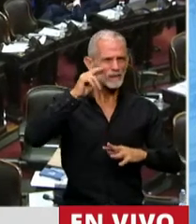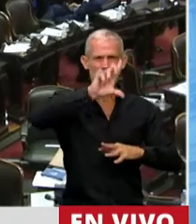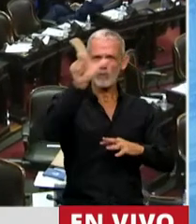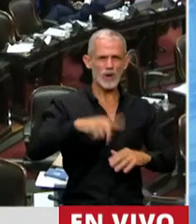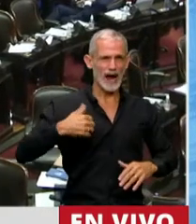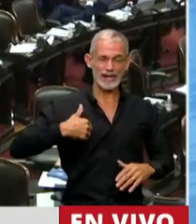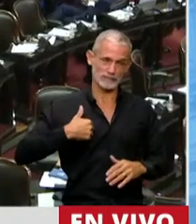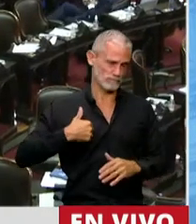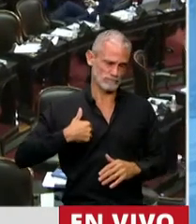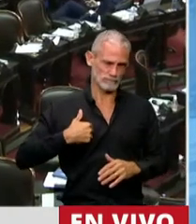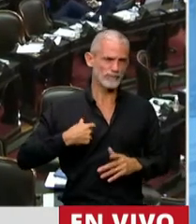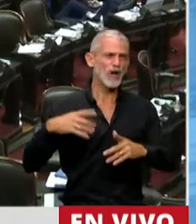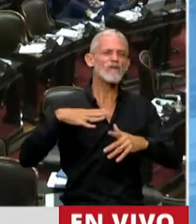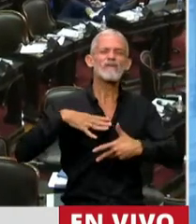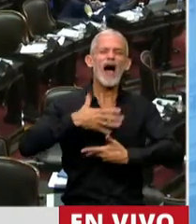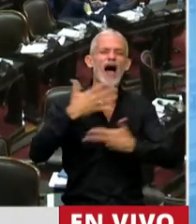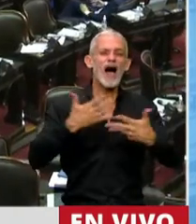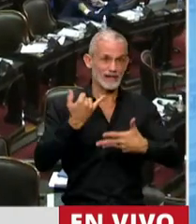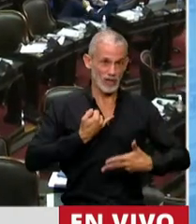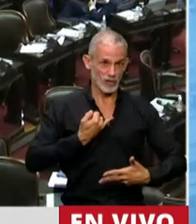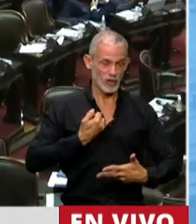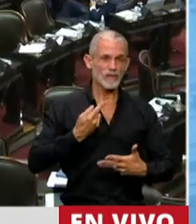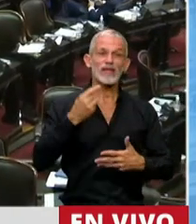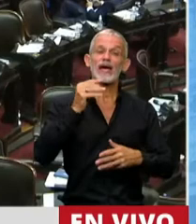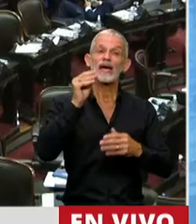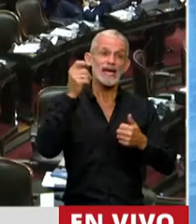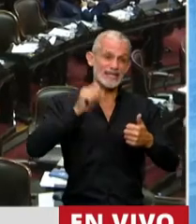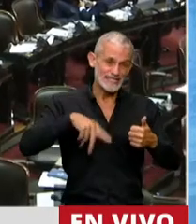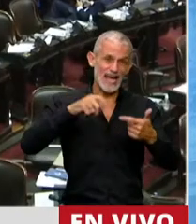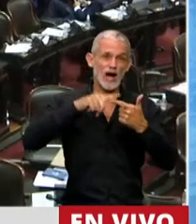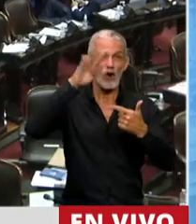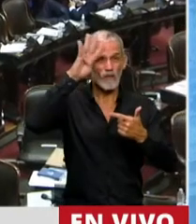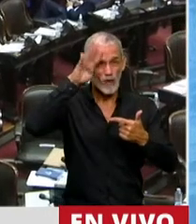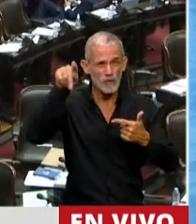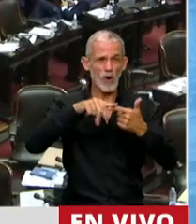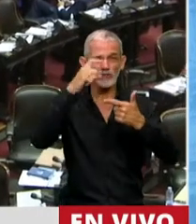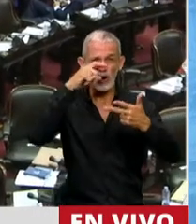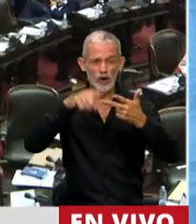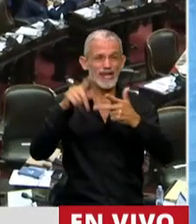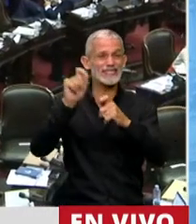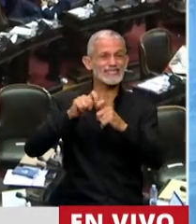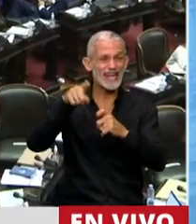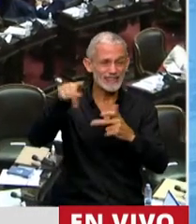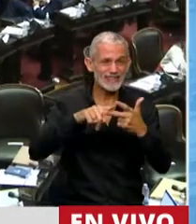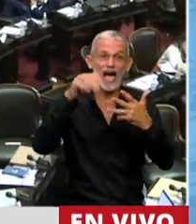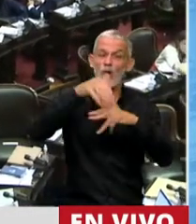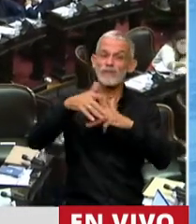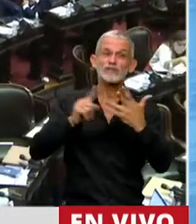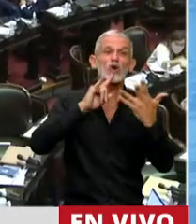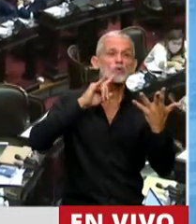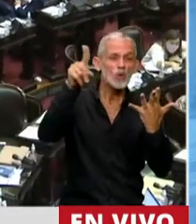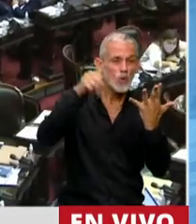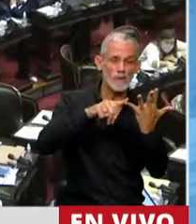mayores carencias habitacionales se encuentran en la provincia del Chaco, Formosa, Corrientes, Santiago del Estero, Misiones,